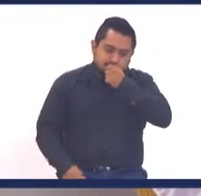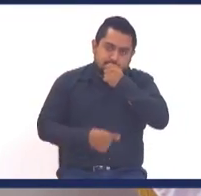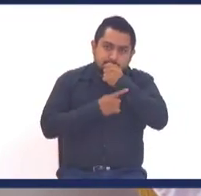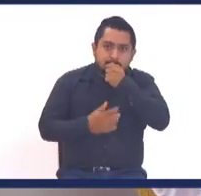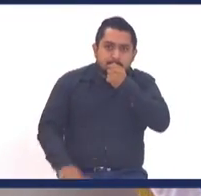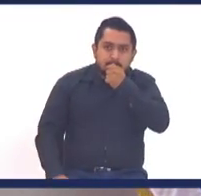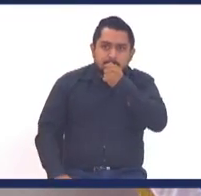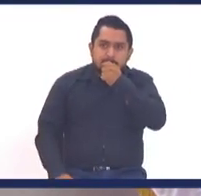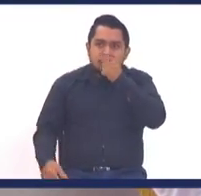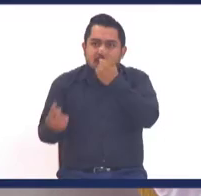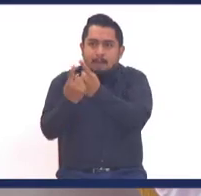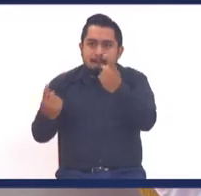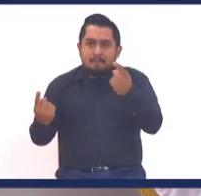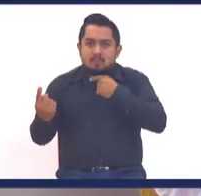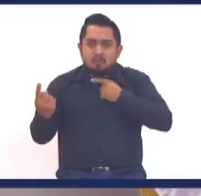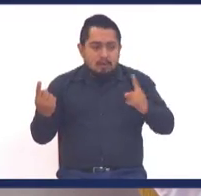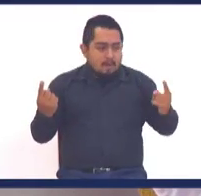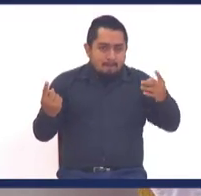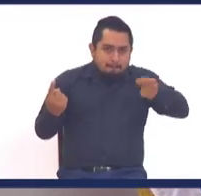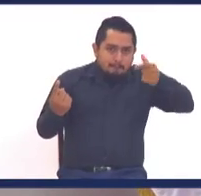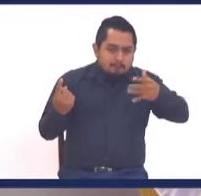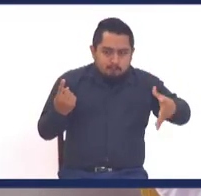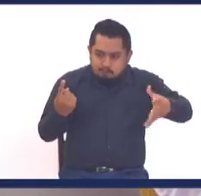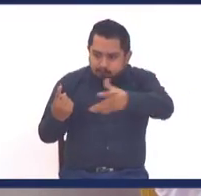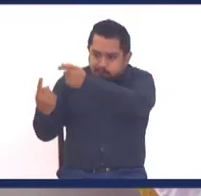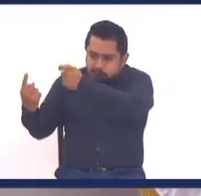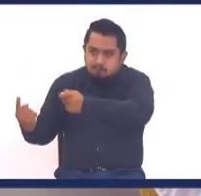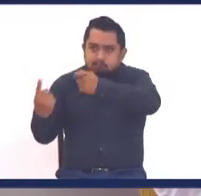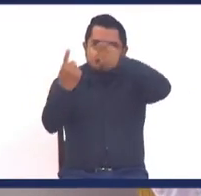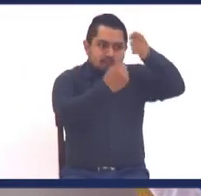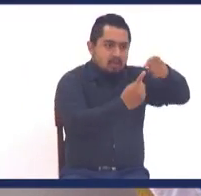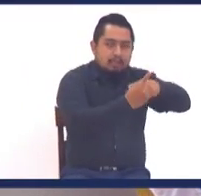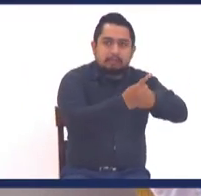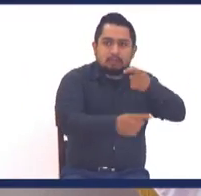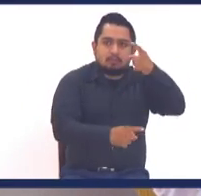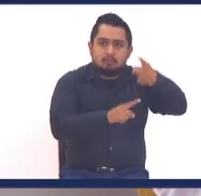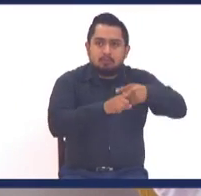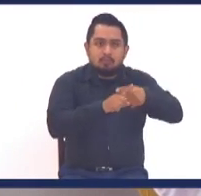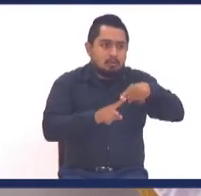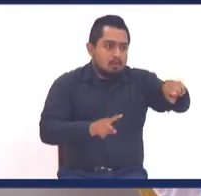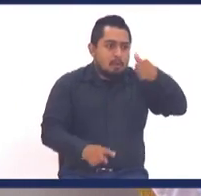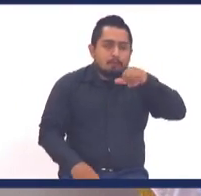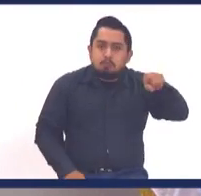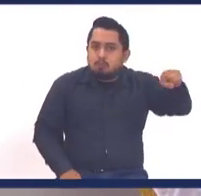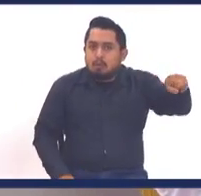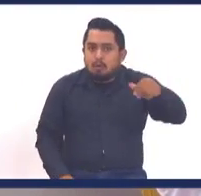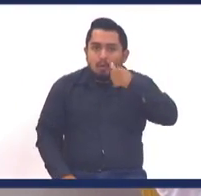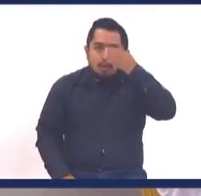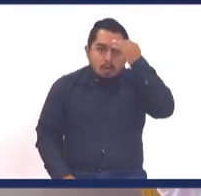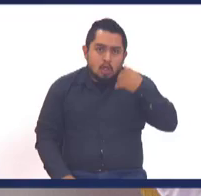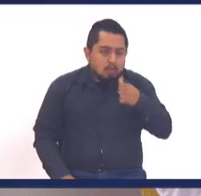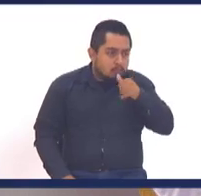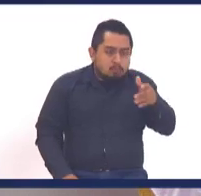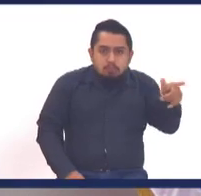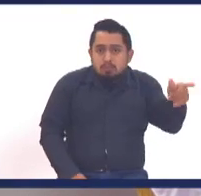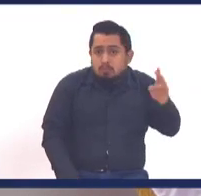pero la mayoría de personas, que están llevando a los centros de contención, que arrabasaron ahí el día sábado, son borrachos, y borrachas,